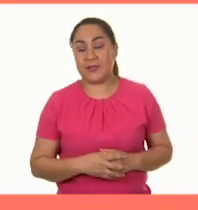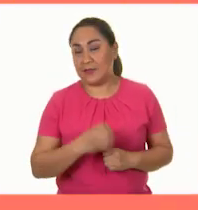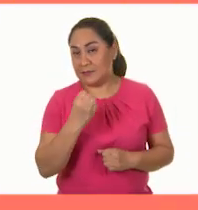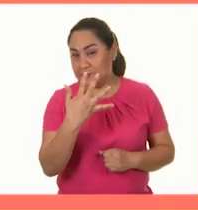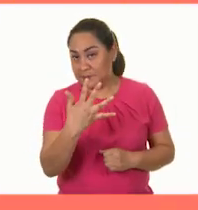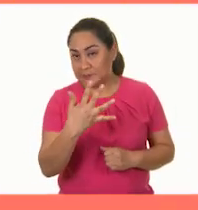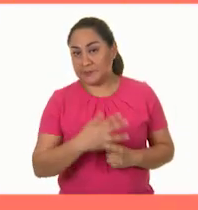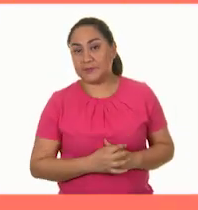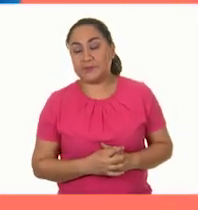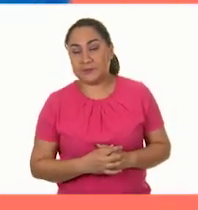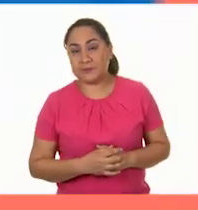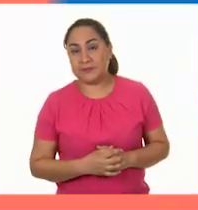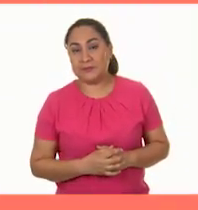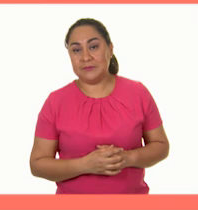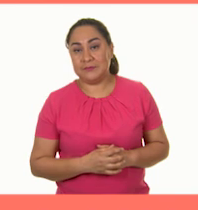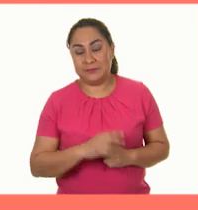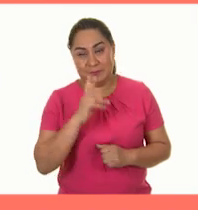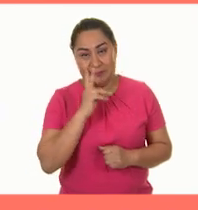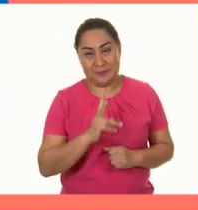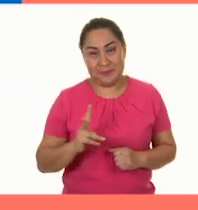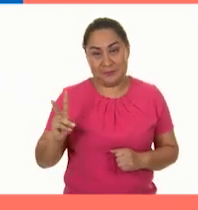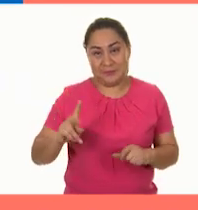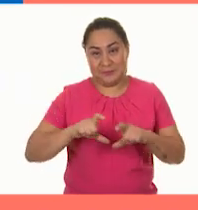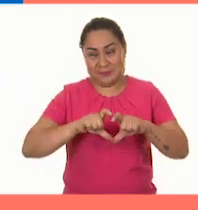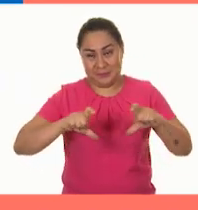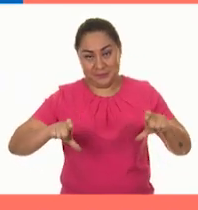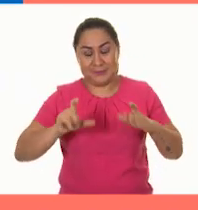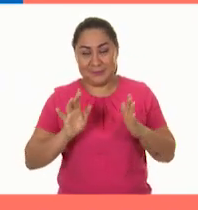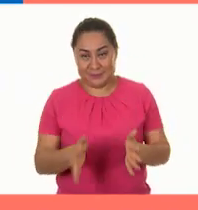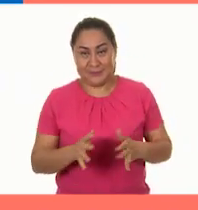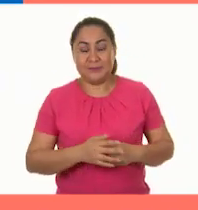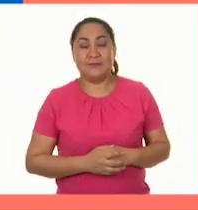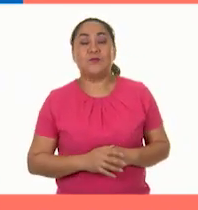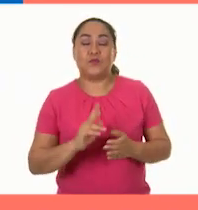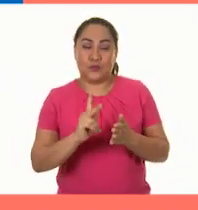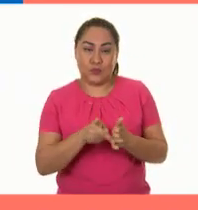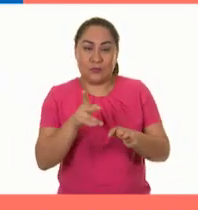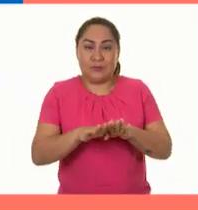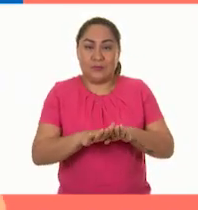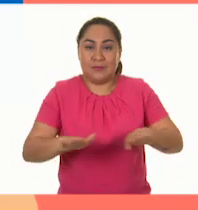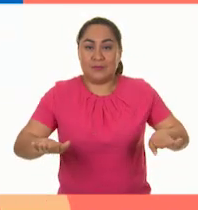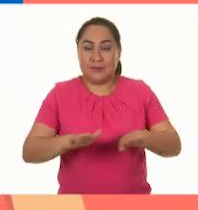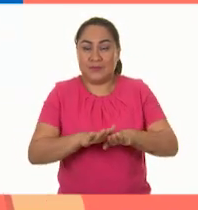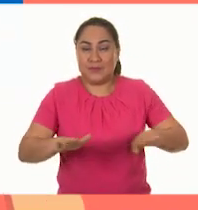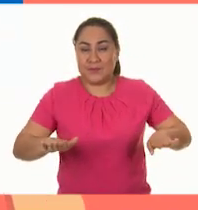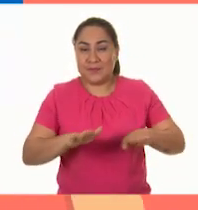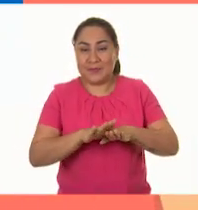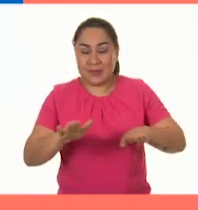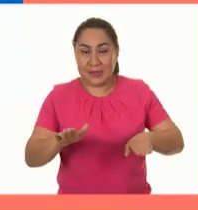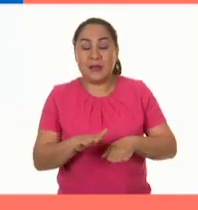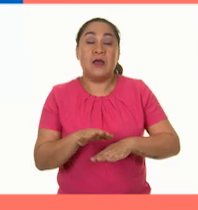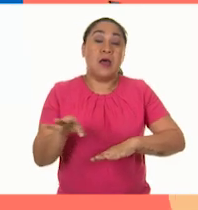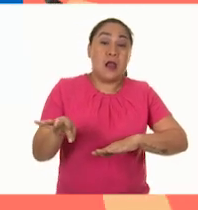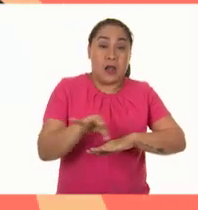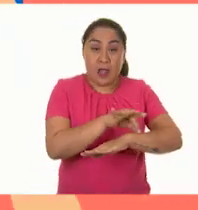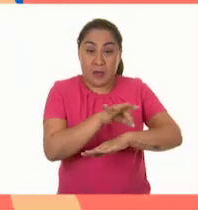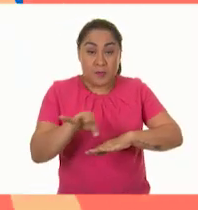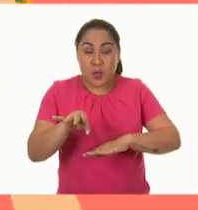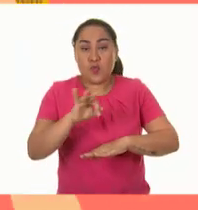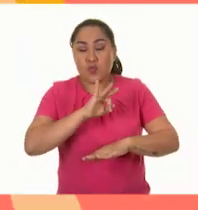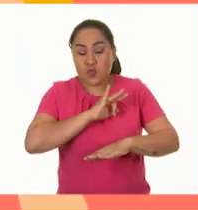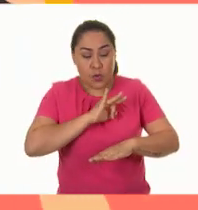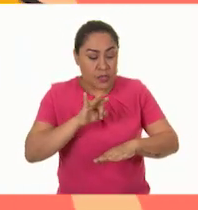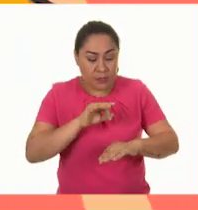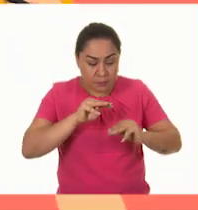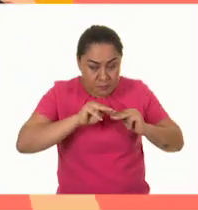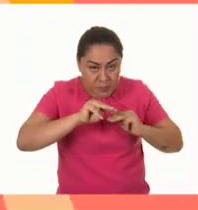5. Ahora tenemos un pequeño pedazo de playera. 5. Estira a lo ancho y con ayuda de la regla, mide y